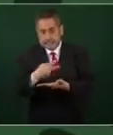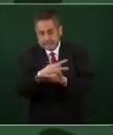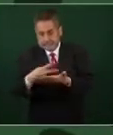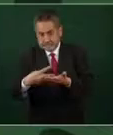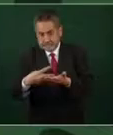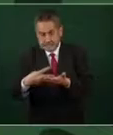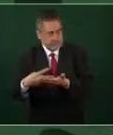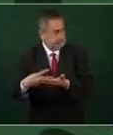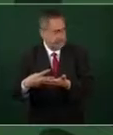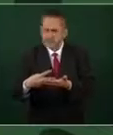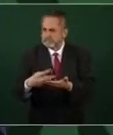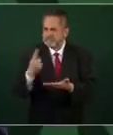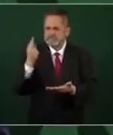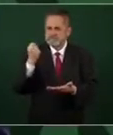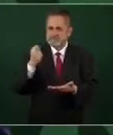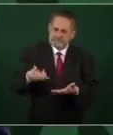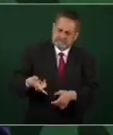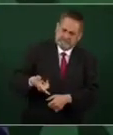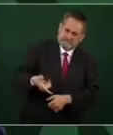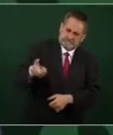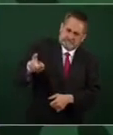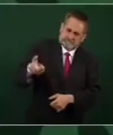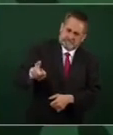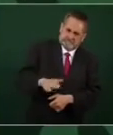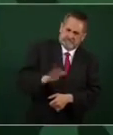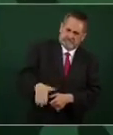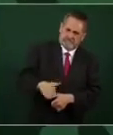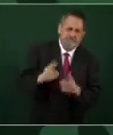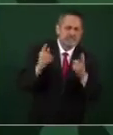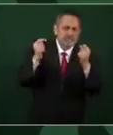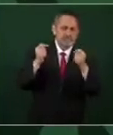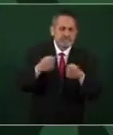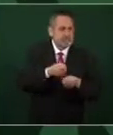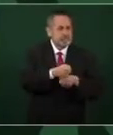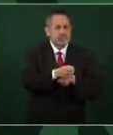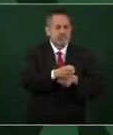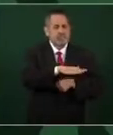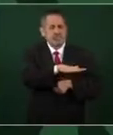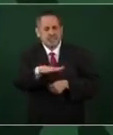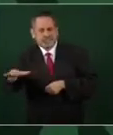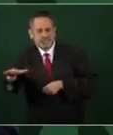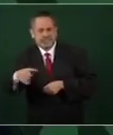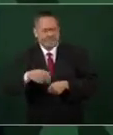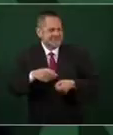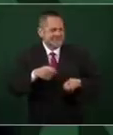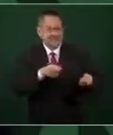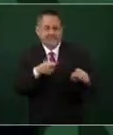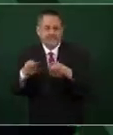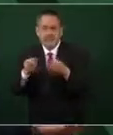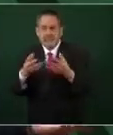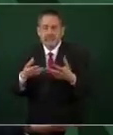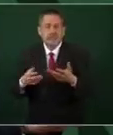de que habían masacres, y es